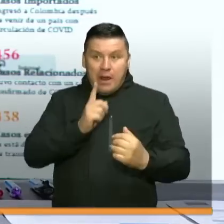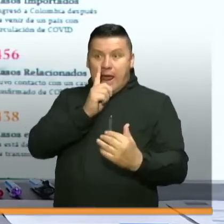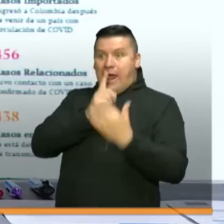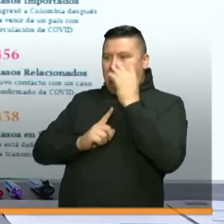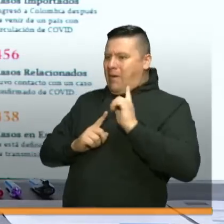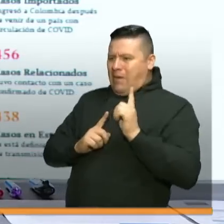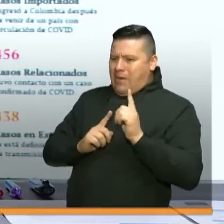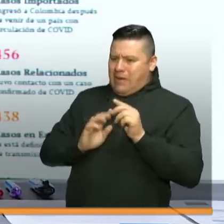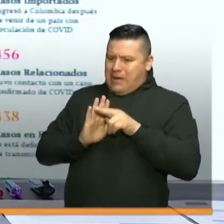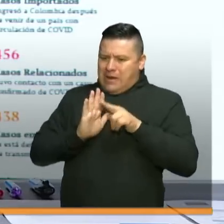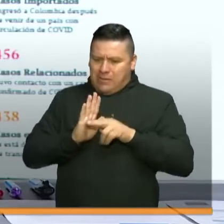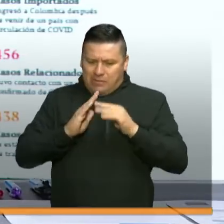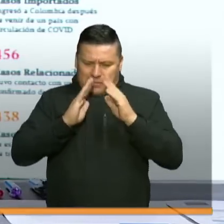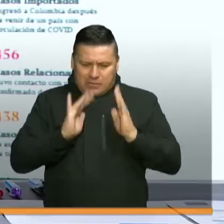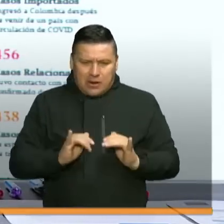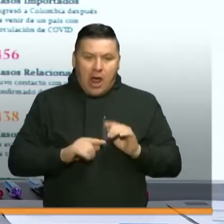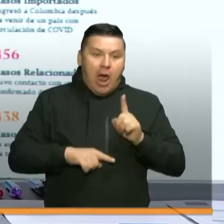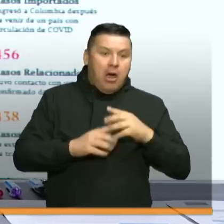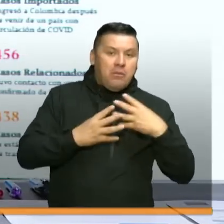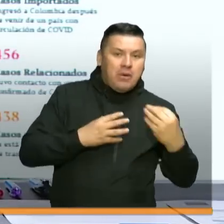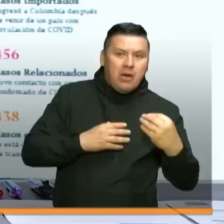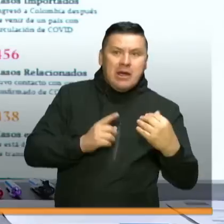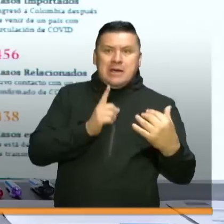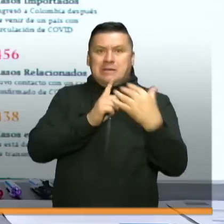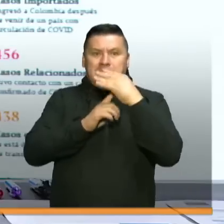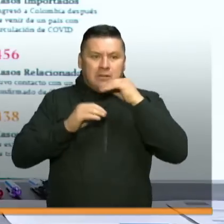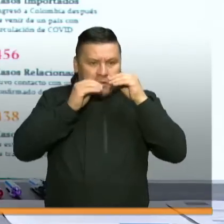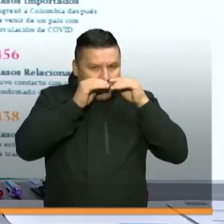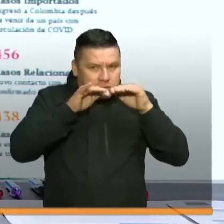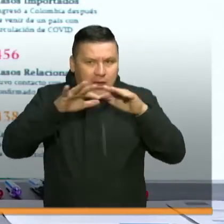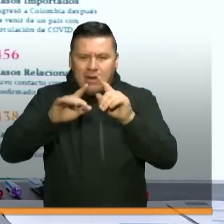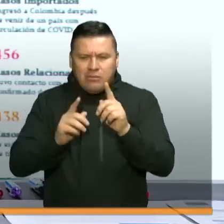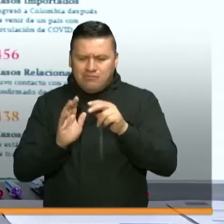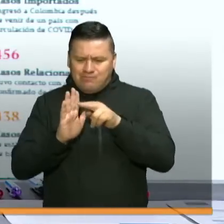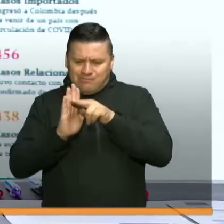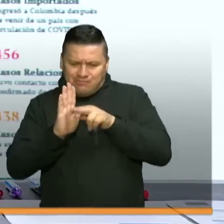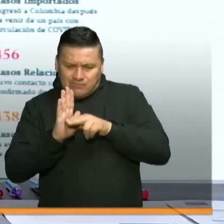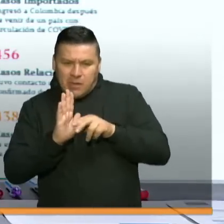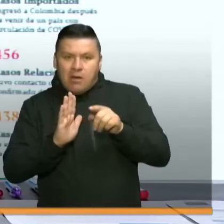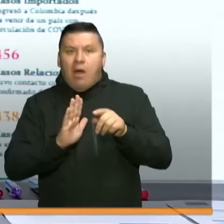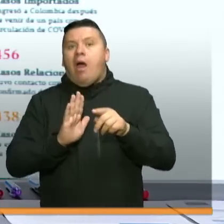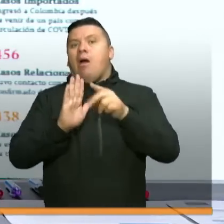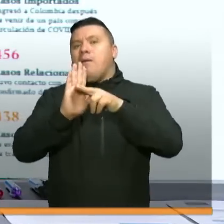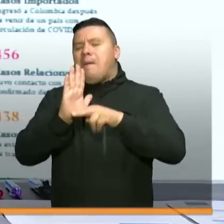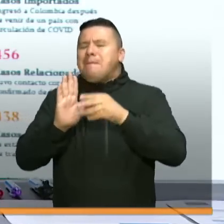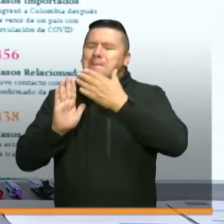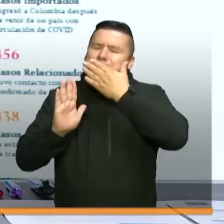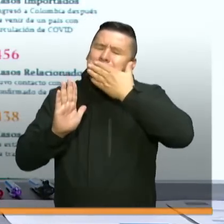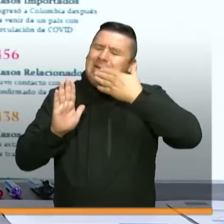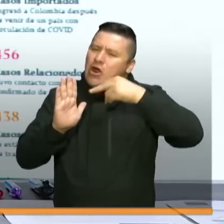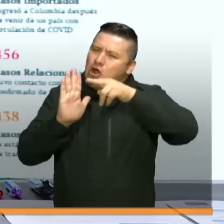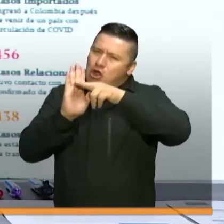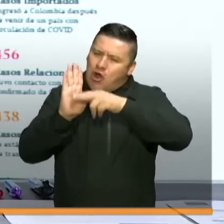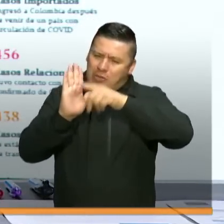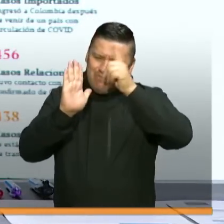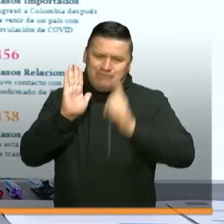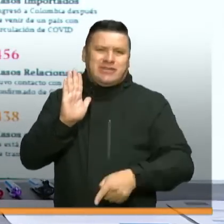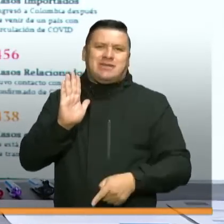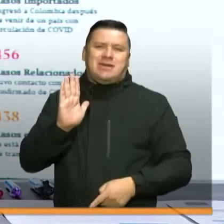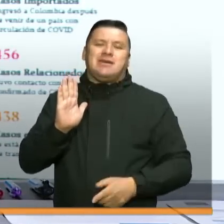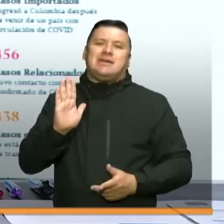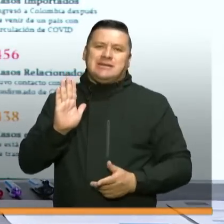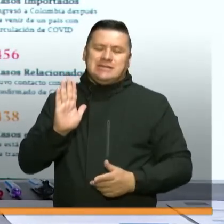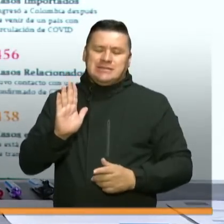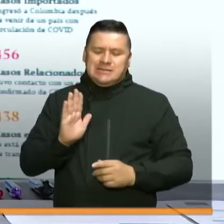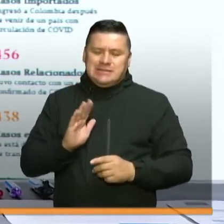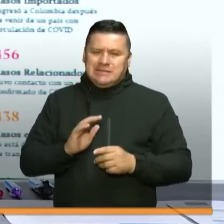el virus, a quienes pueden ser vectores de contaminación y al mismo tiempo adquiriendo las mejores normas, los mejores protocolos y las